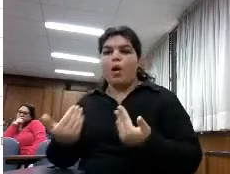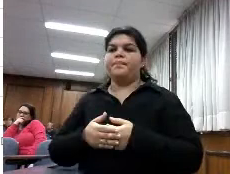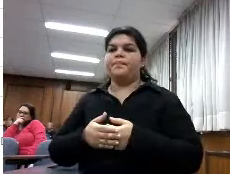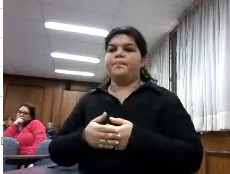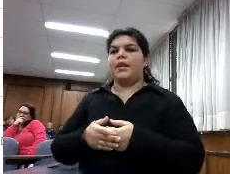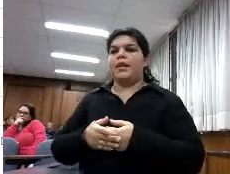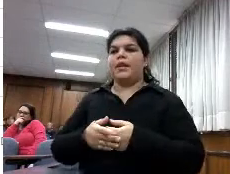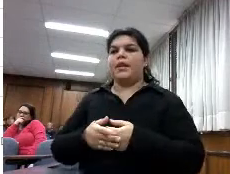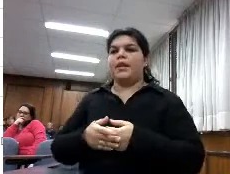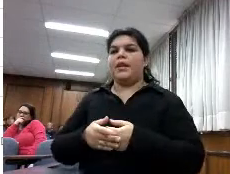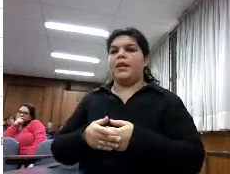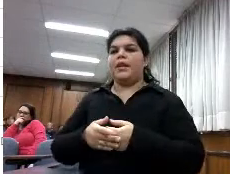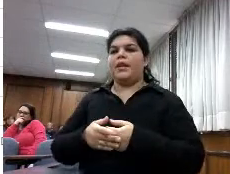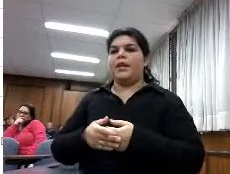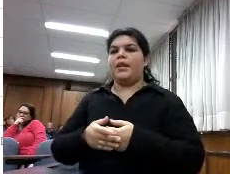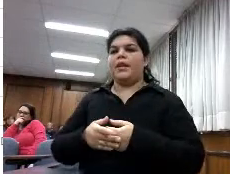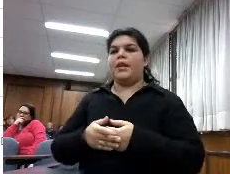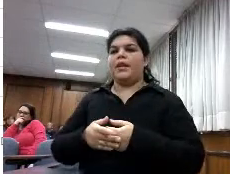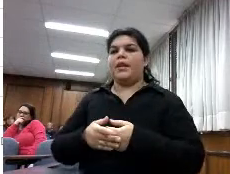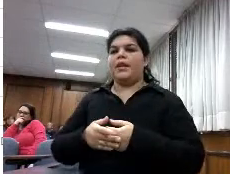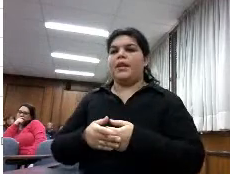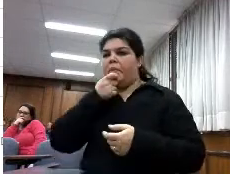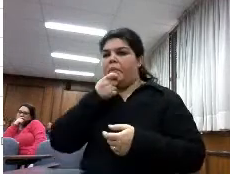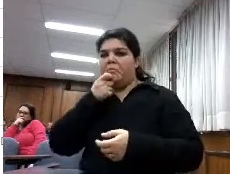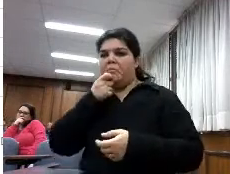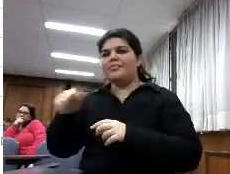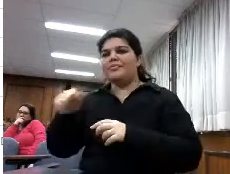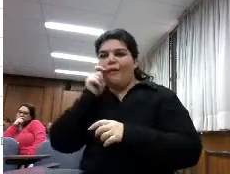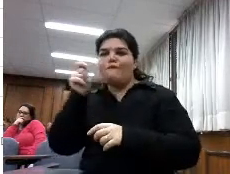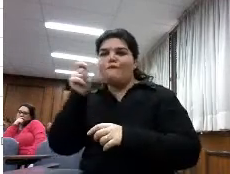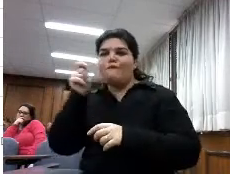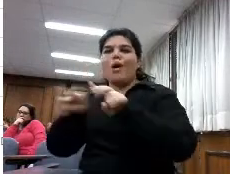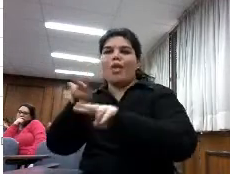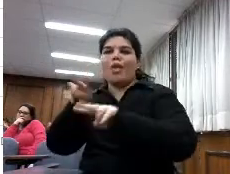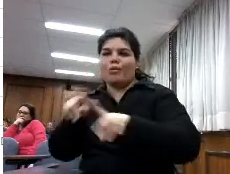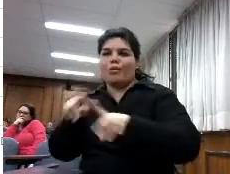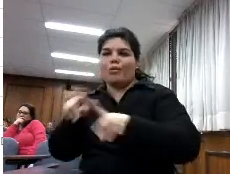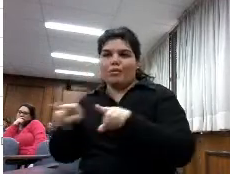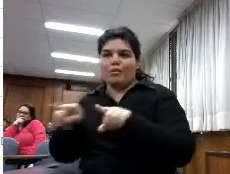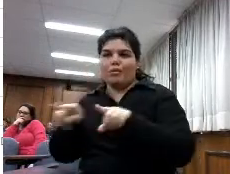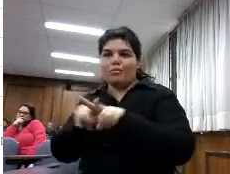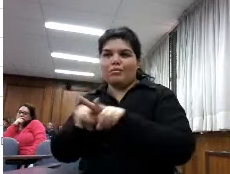no leer en PDF no es exactamente lectura digital